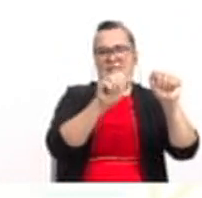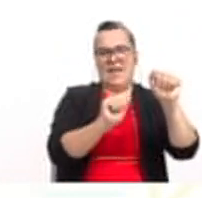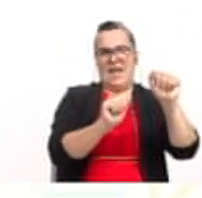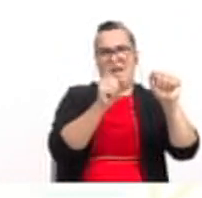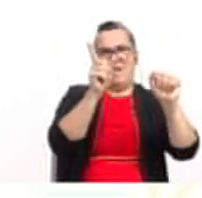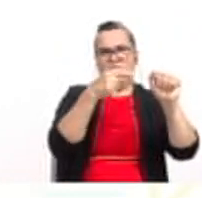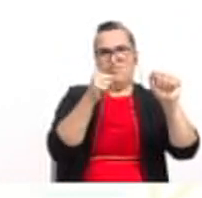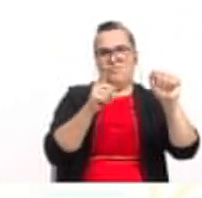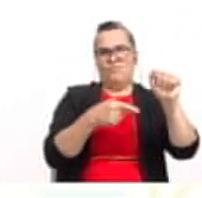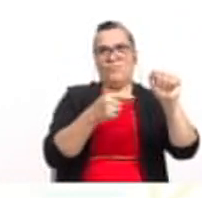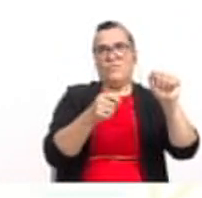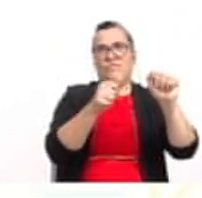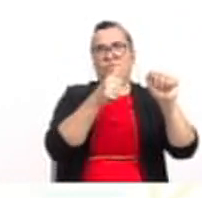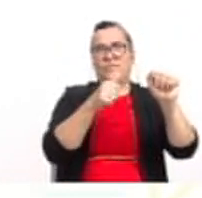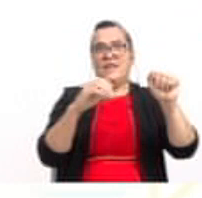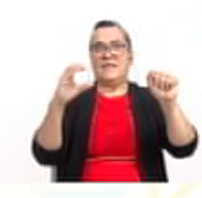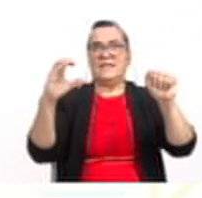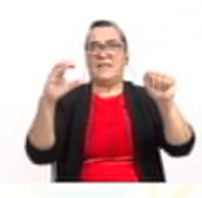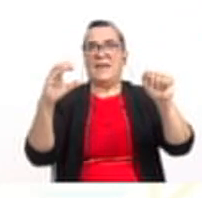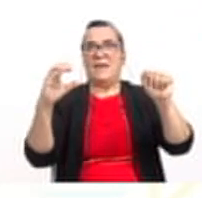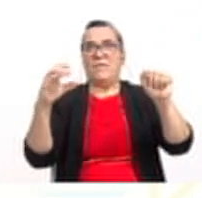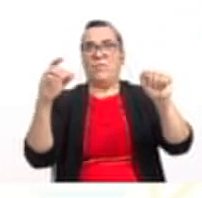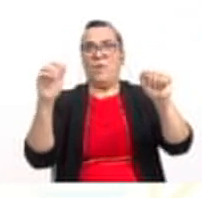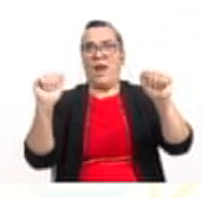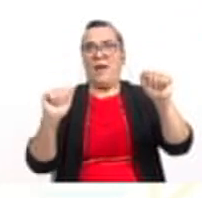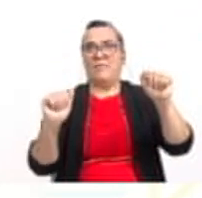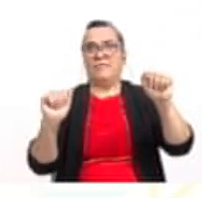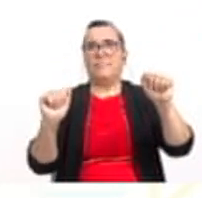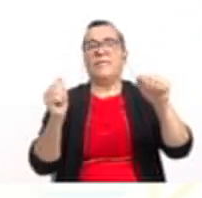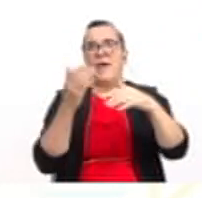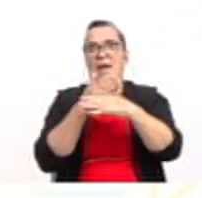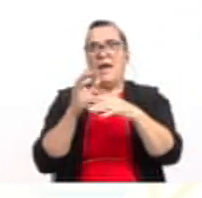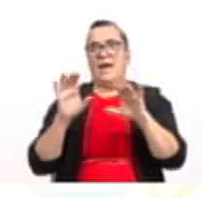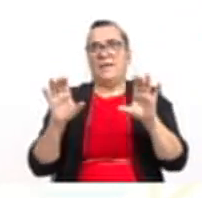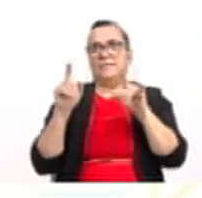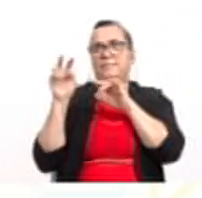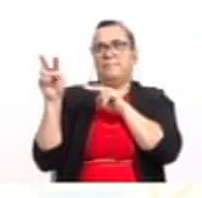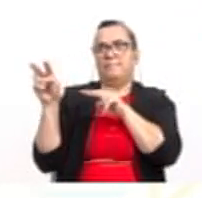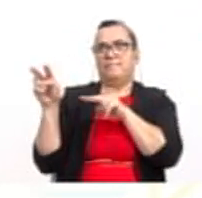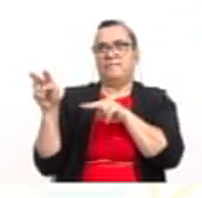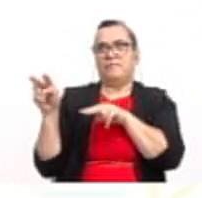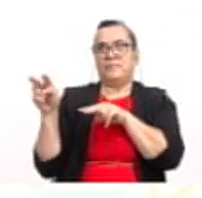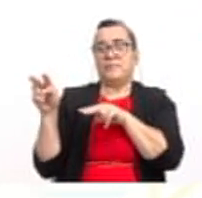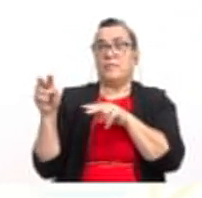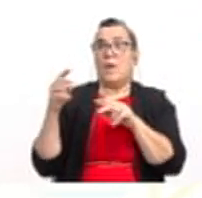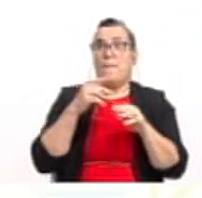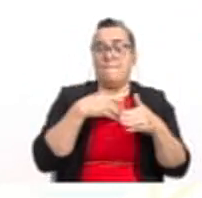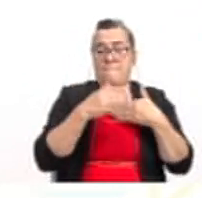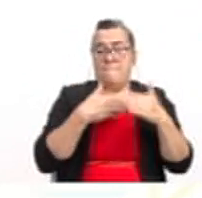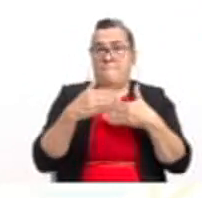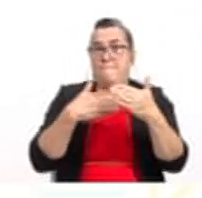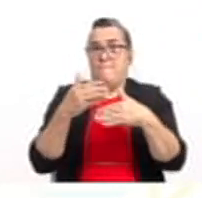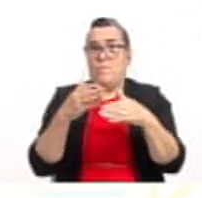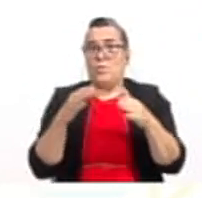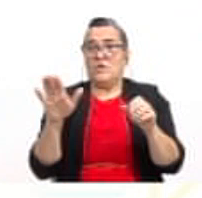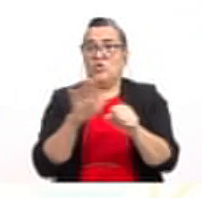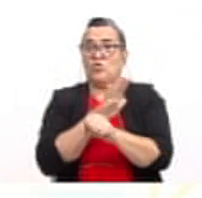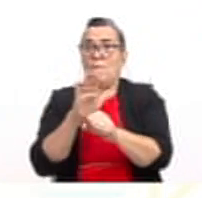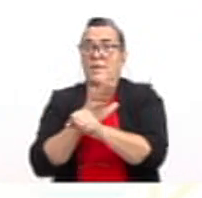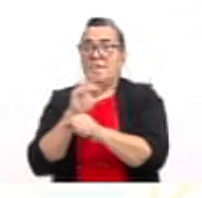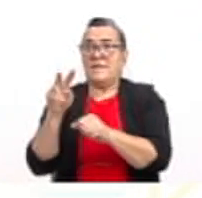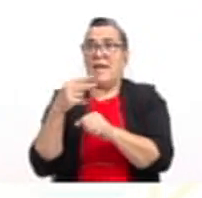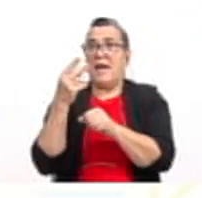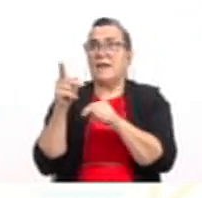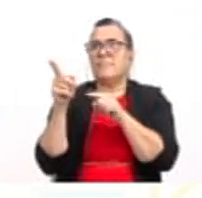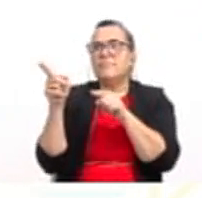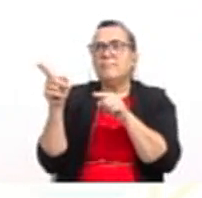término c lo dividimos por a. Ahora, para hacer el proceso de completar cuadrados, el